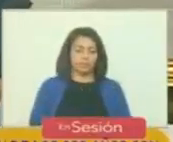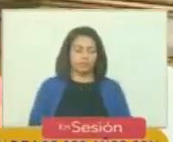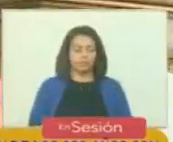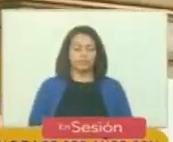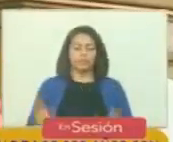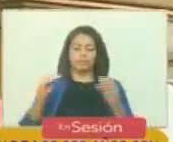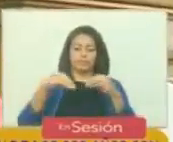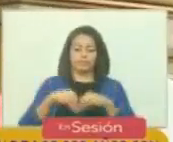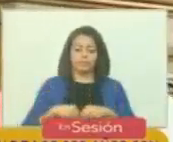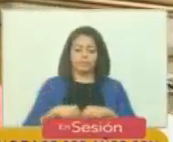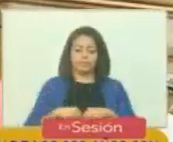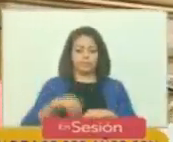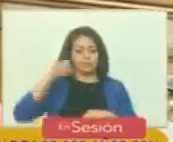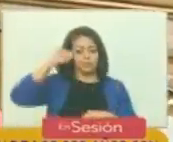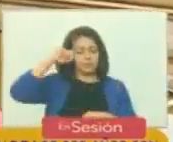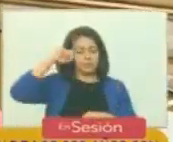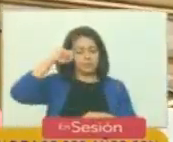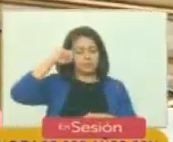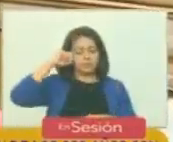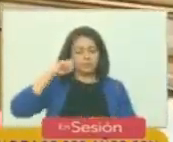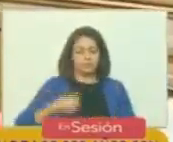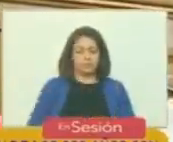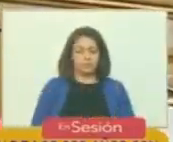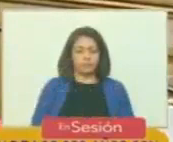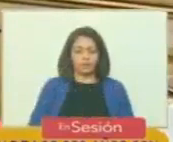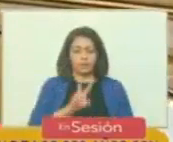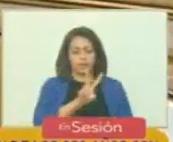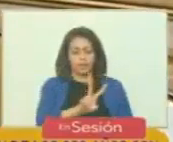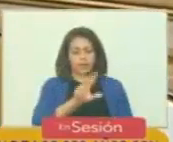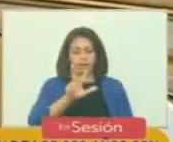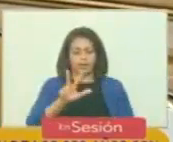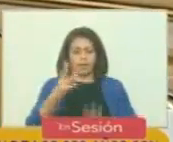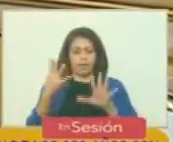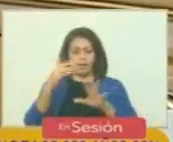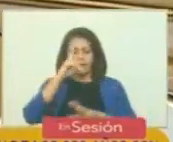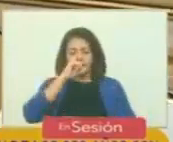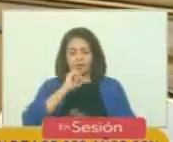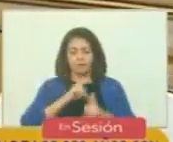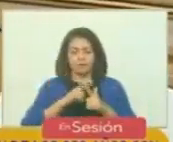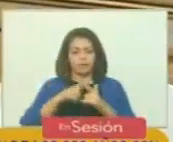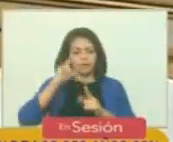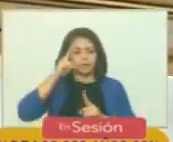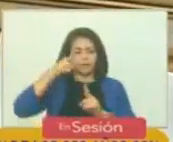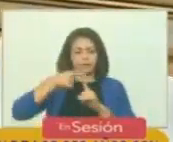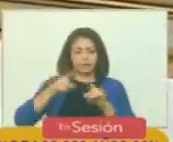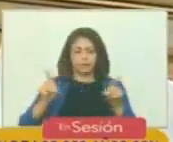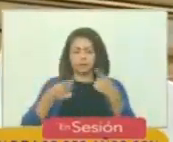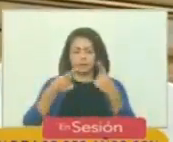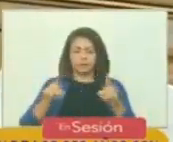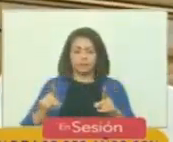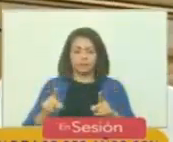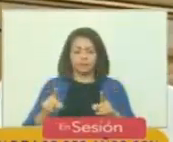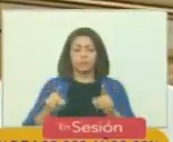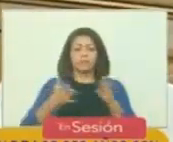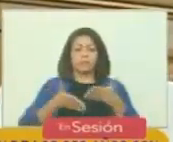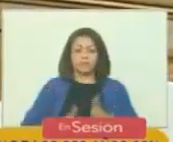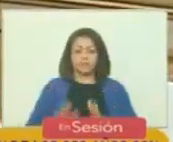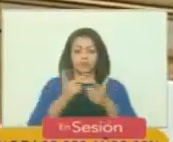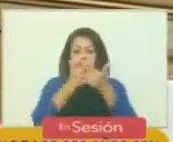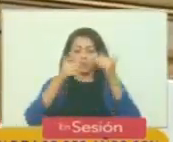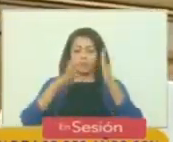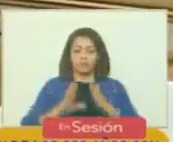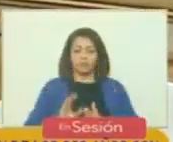Acuerdo en conmemoración de los 239 años con motivo del aniversario del natalicio del